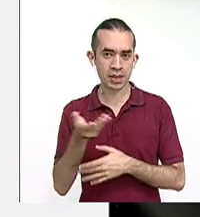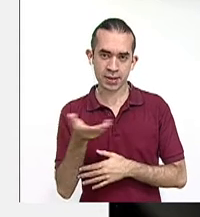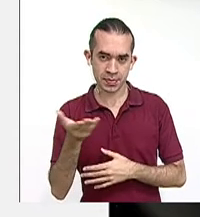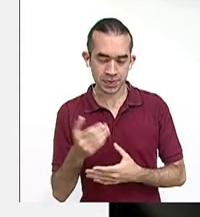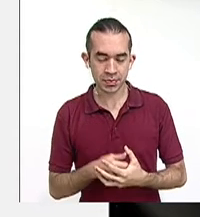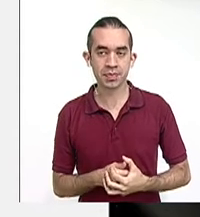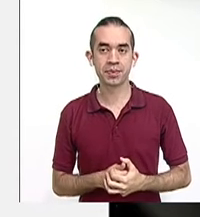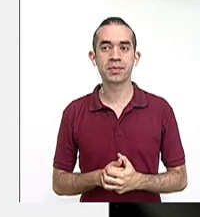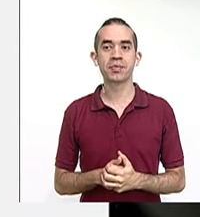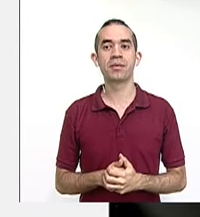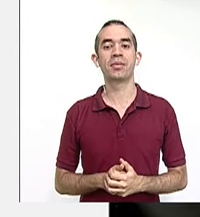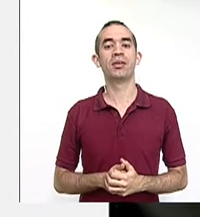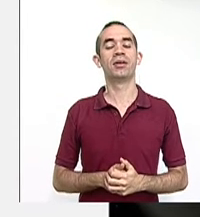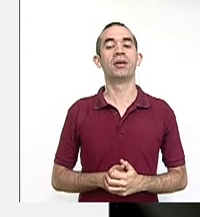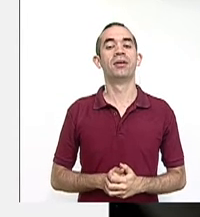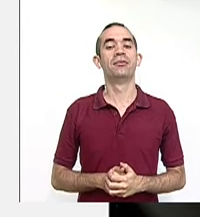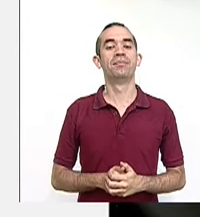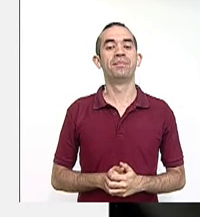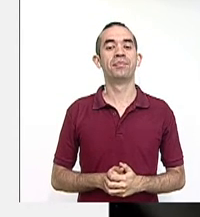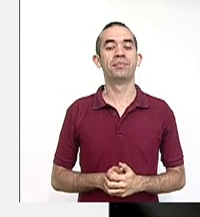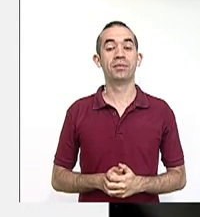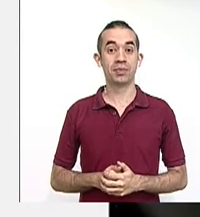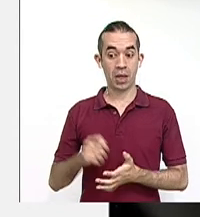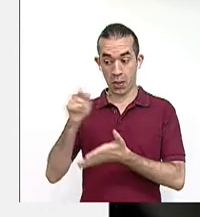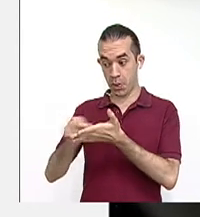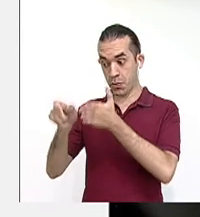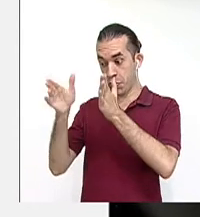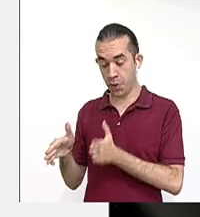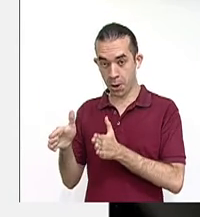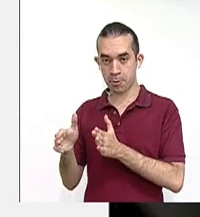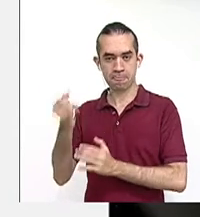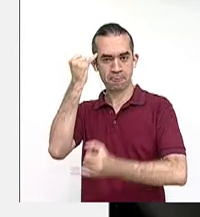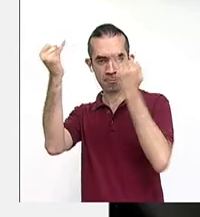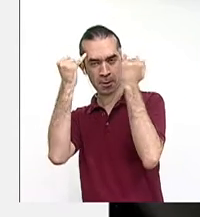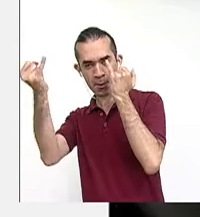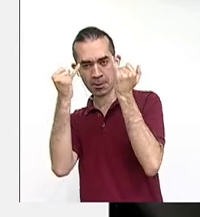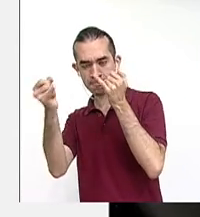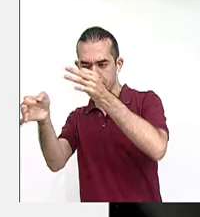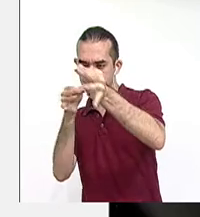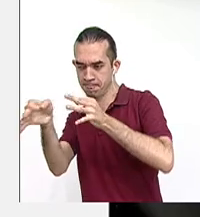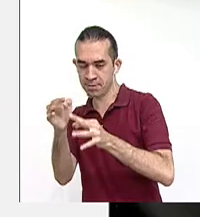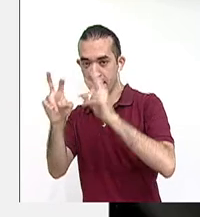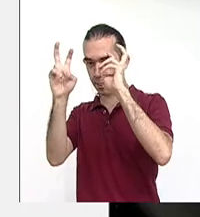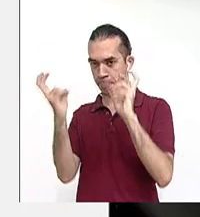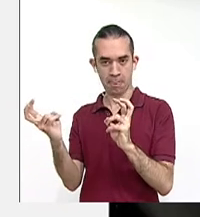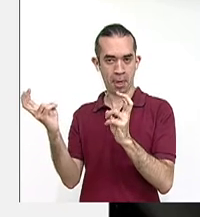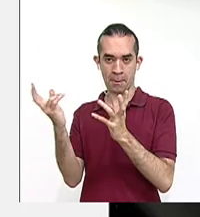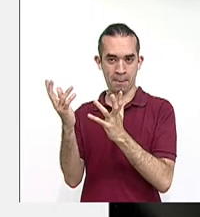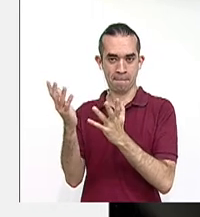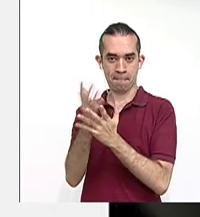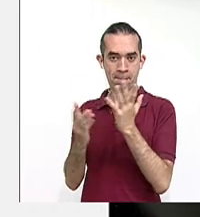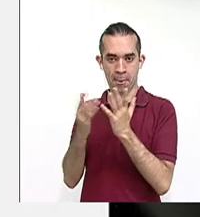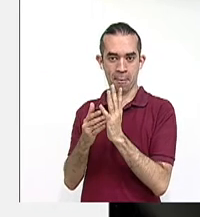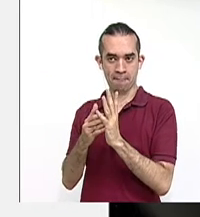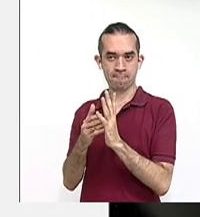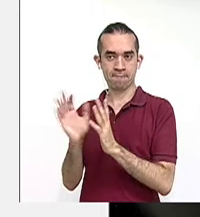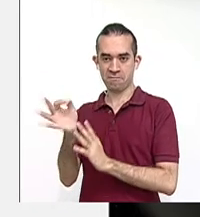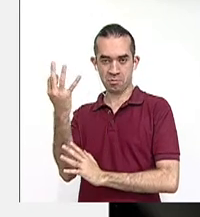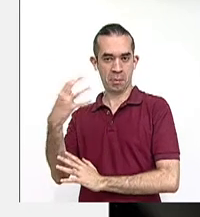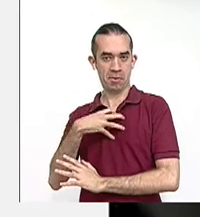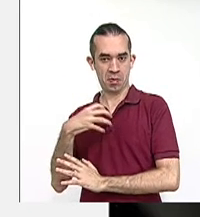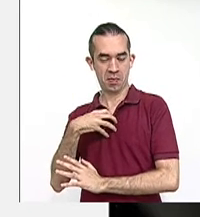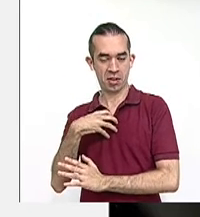el escrito en prosa en el cual un autor desarrolla sus ideas sobre un tema determinado con carácter y estilo